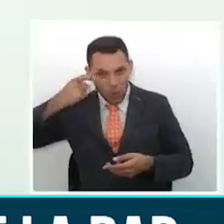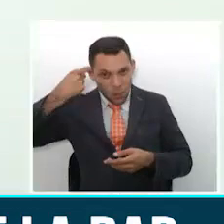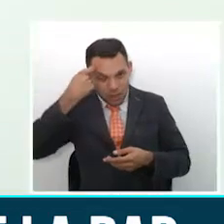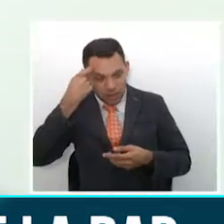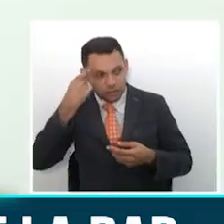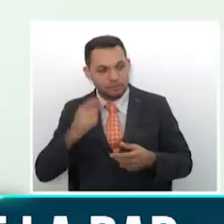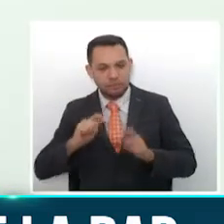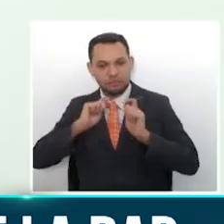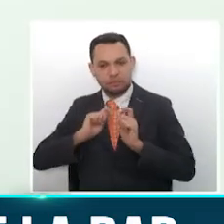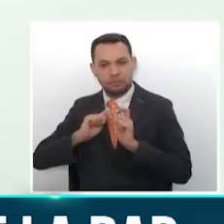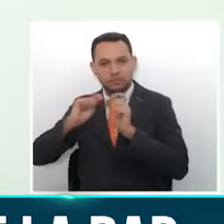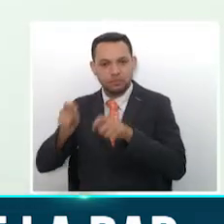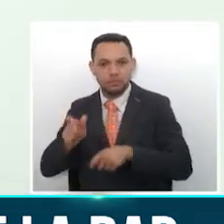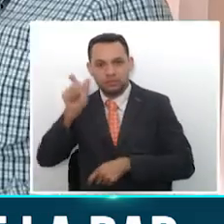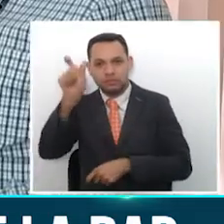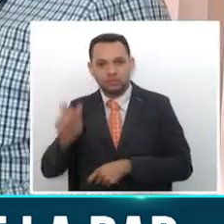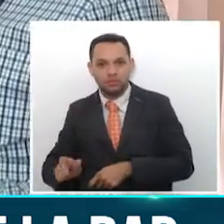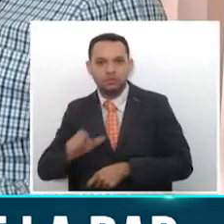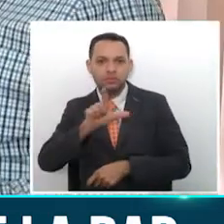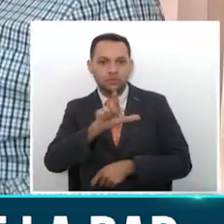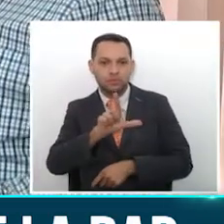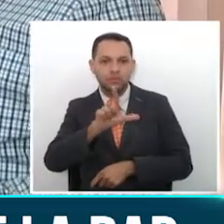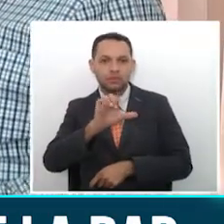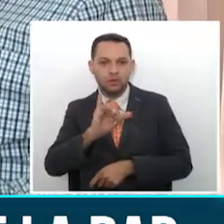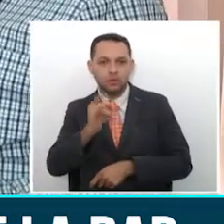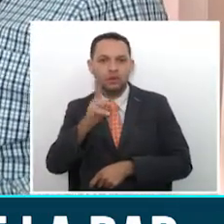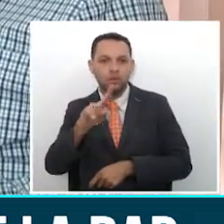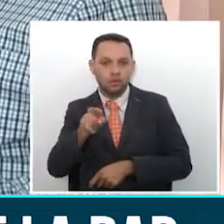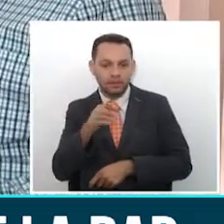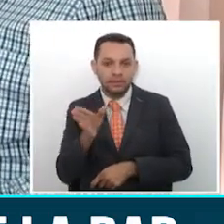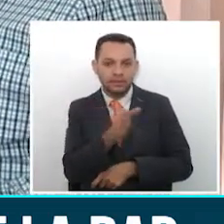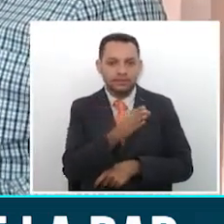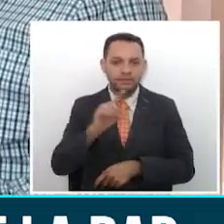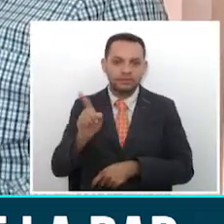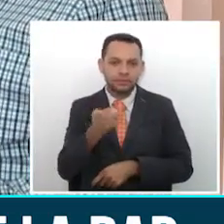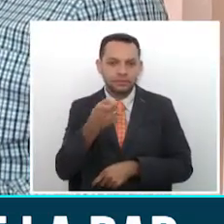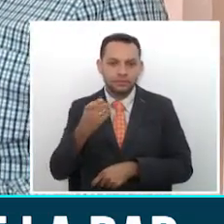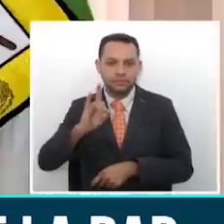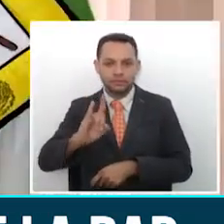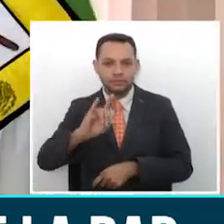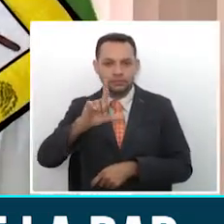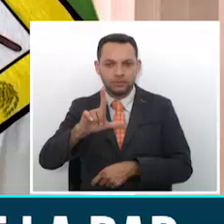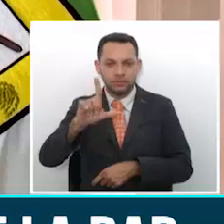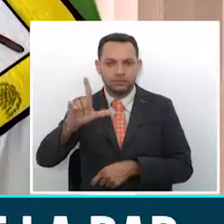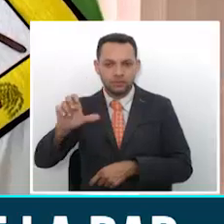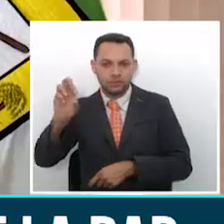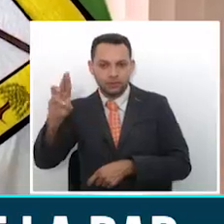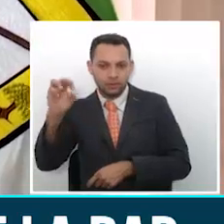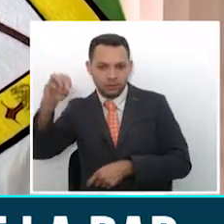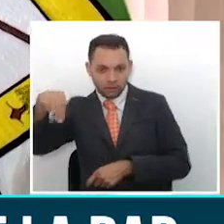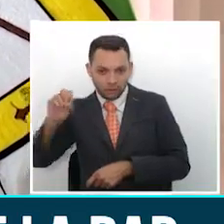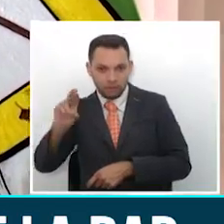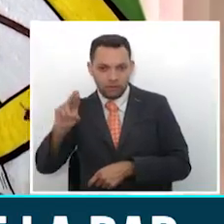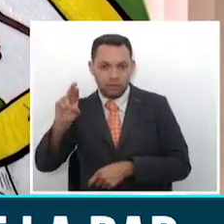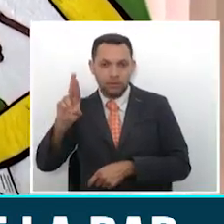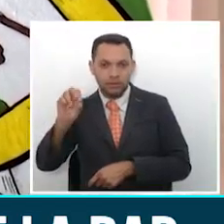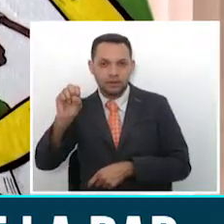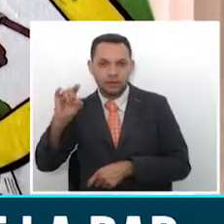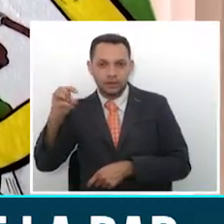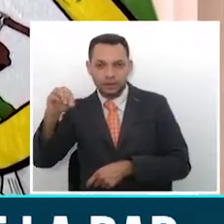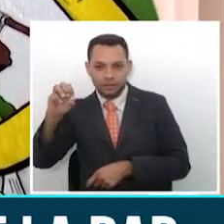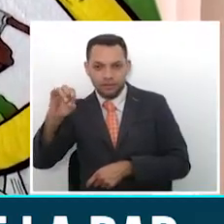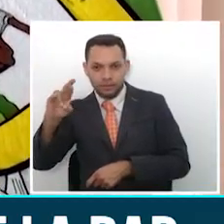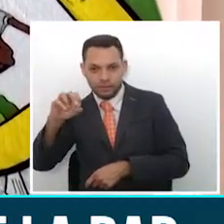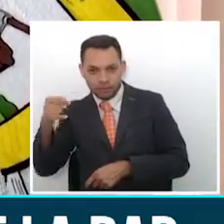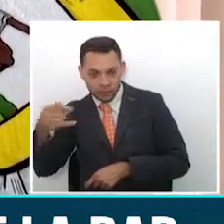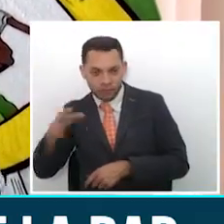la designación del quindiano Luis Guillermo Agudelo Ramírez como nuevo gerente de la RAP Eje Cafetero. Se conserva la gerencia en el departamento del